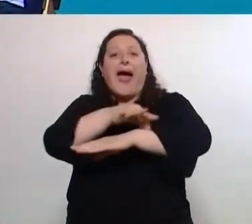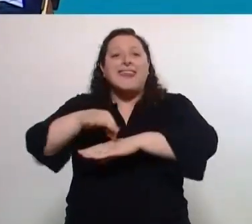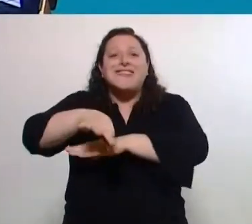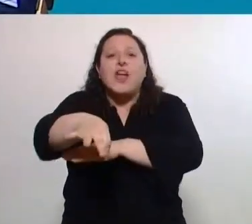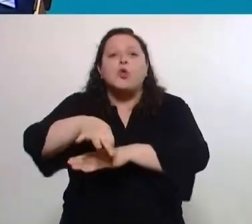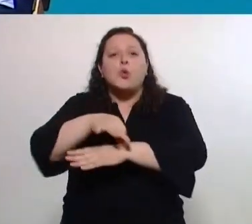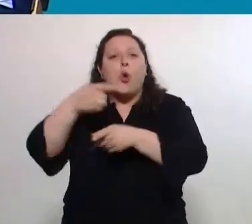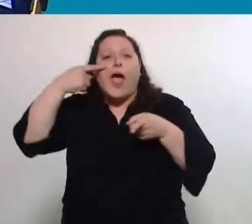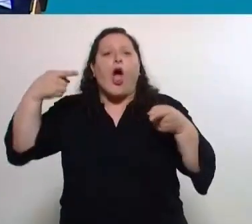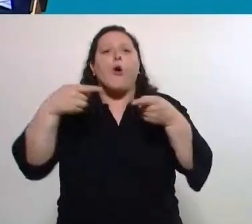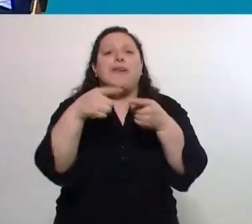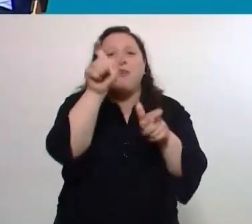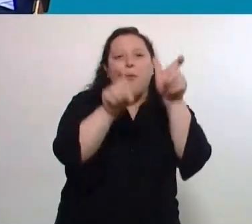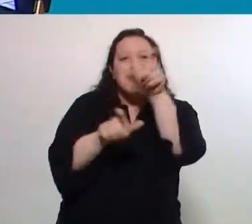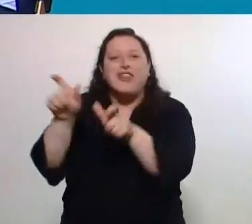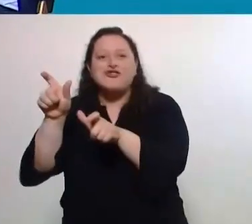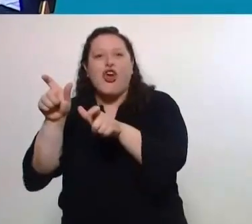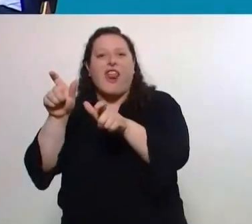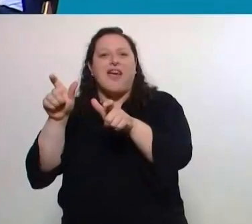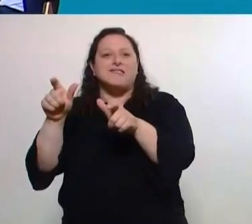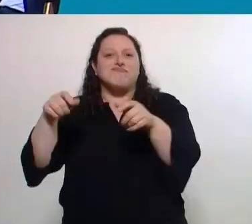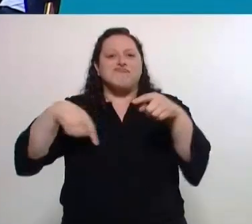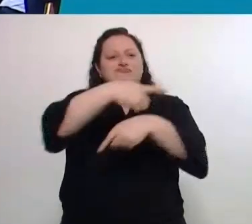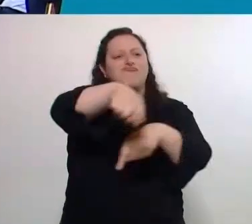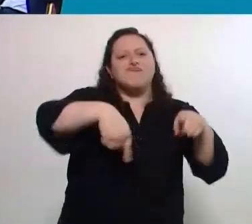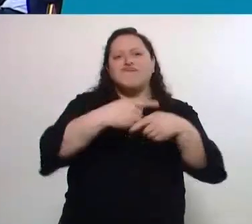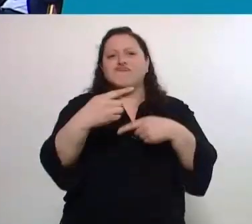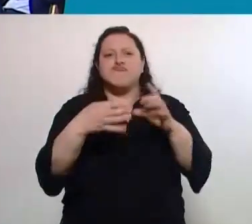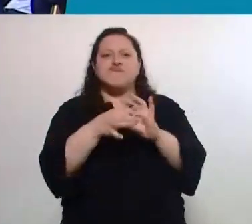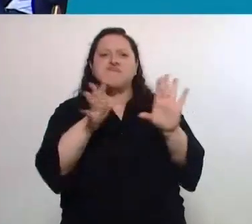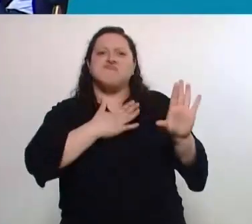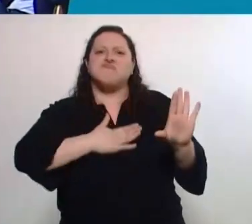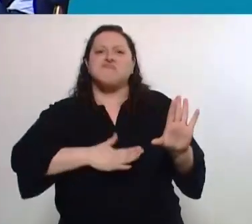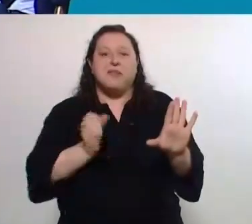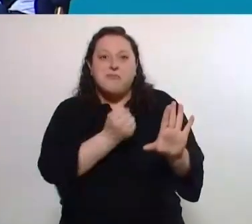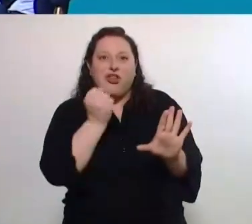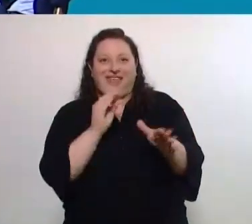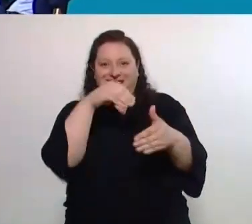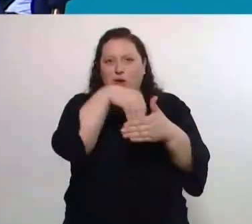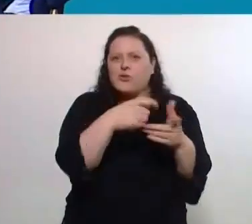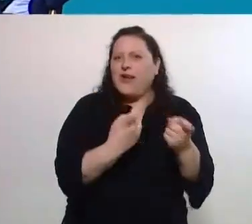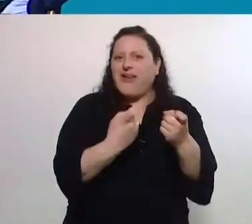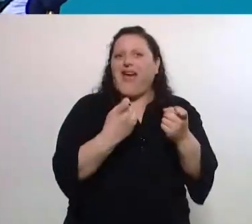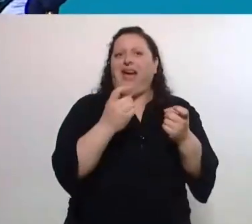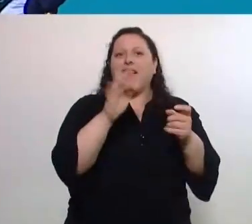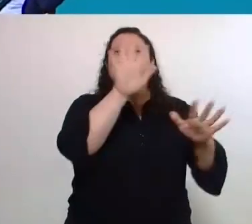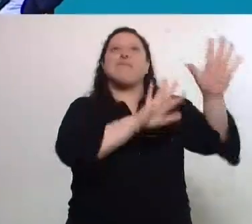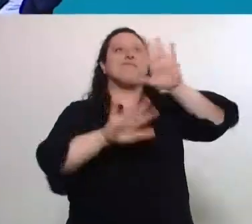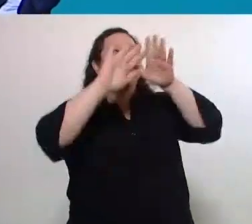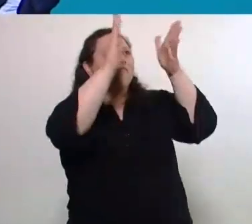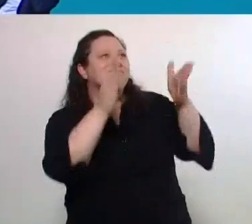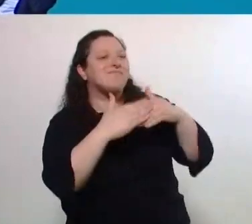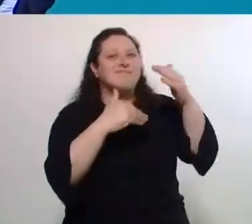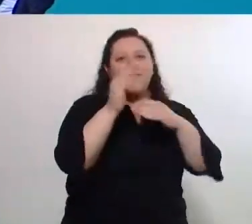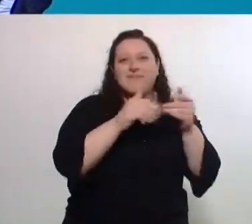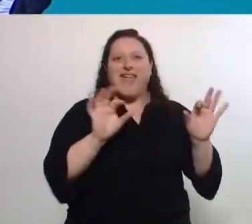que nosotros sabemos que son necesarias para la inclusión y que también sabemos que